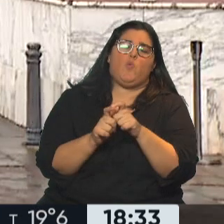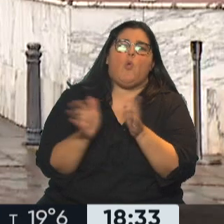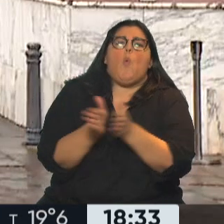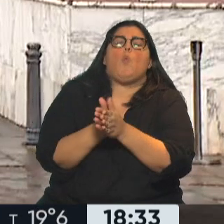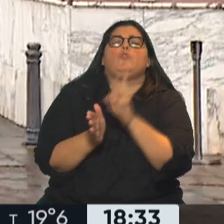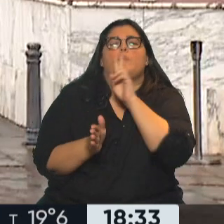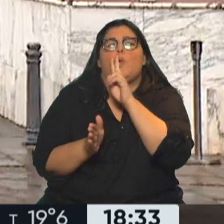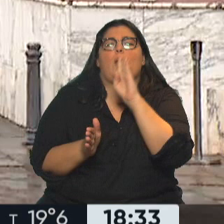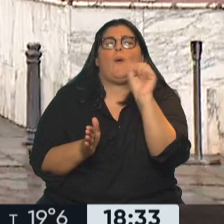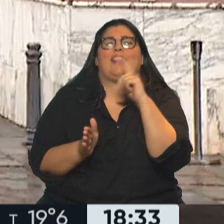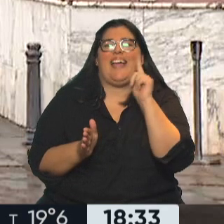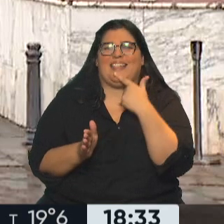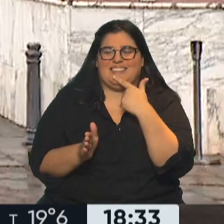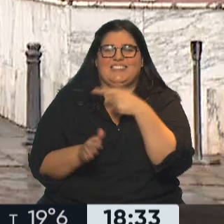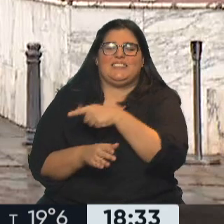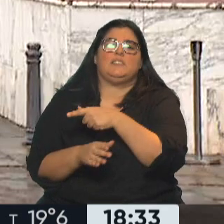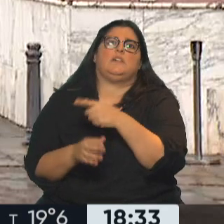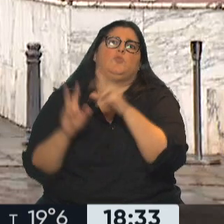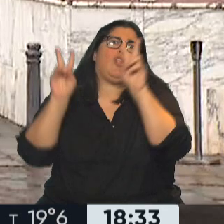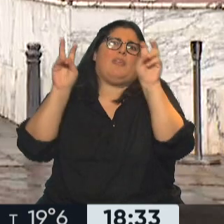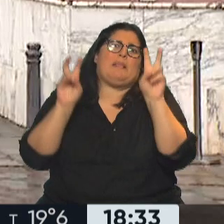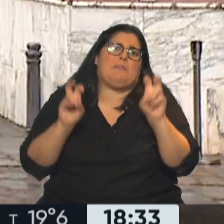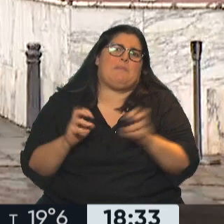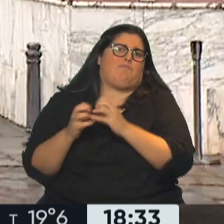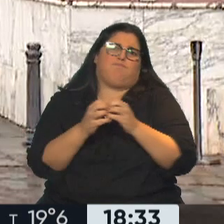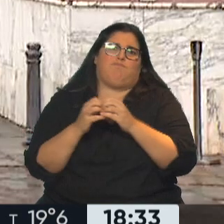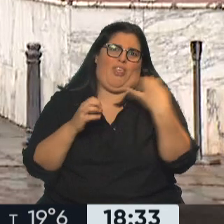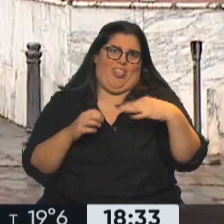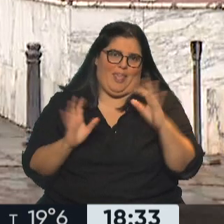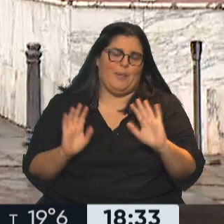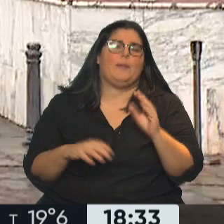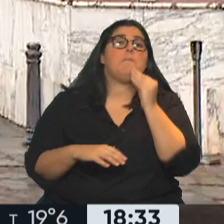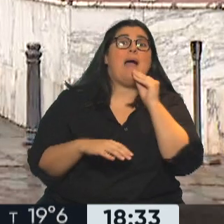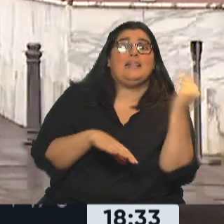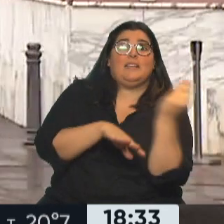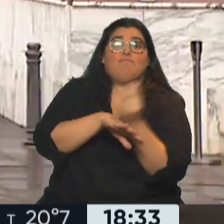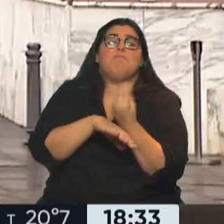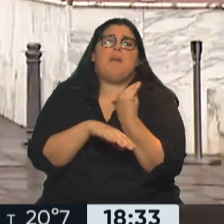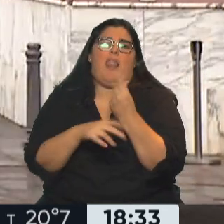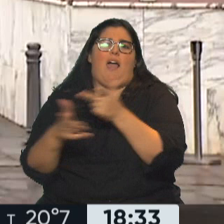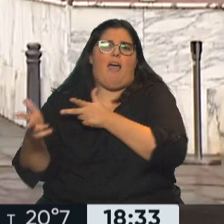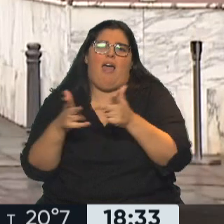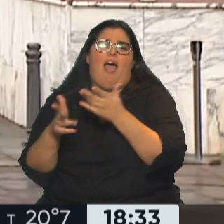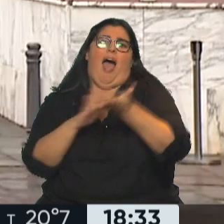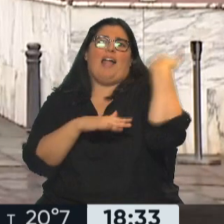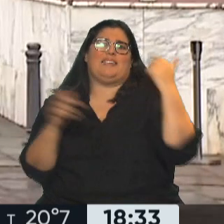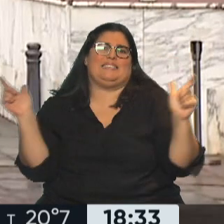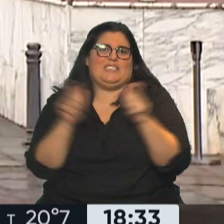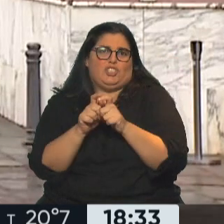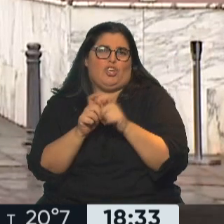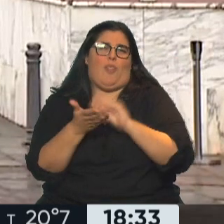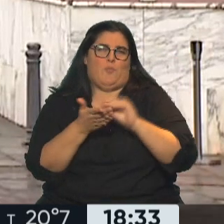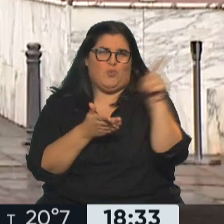supuesto que muchos temas para tratar. Massa vino a contarles sobre la sesión de ayer y las leyes que se aprobaron. Muy